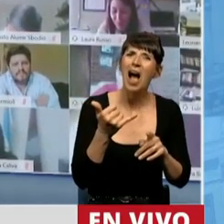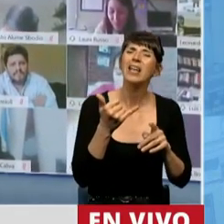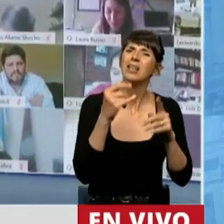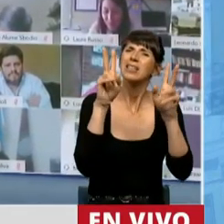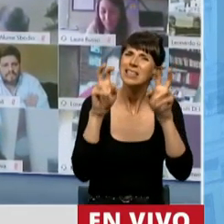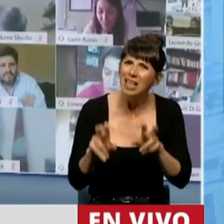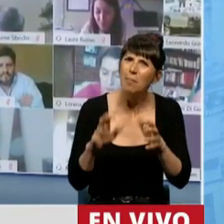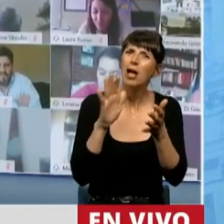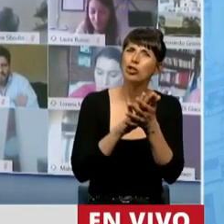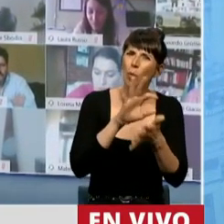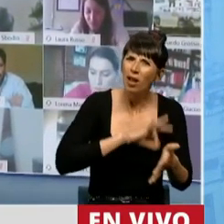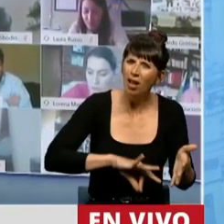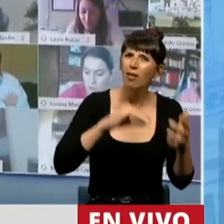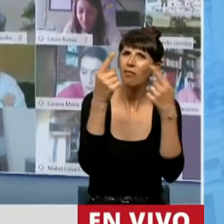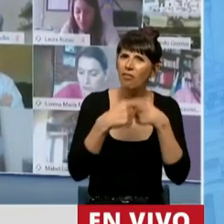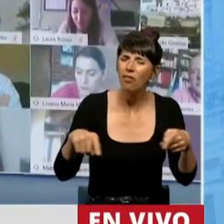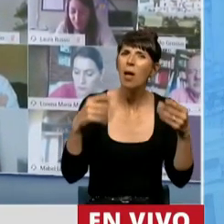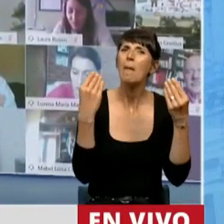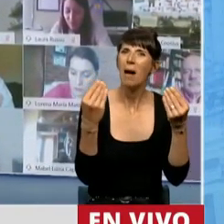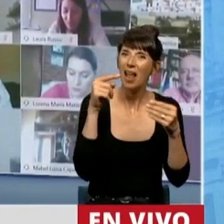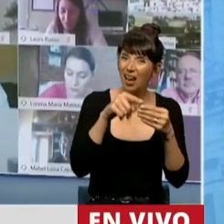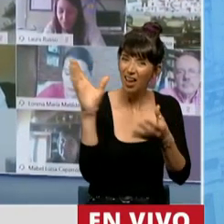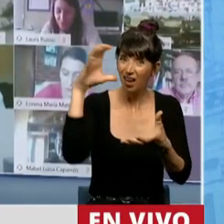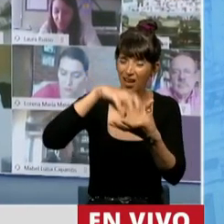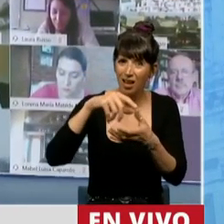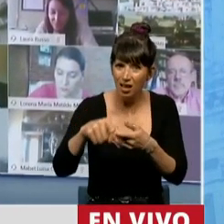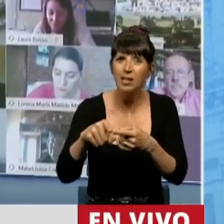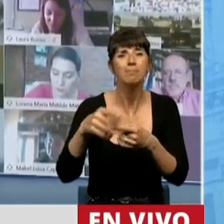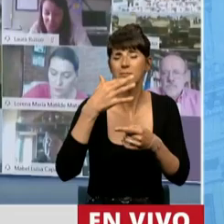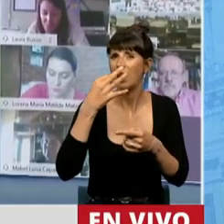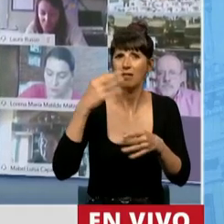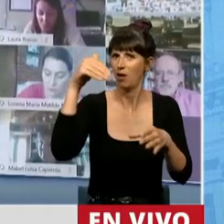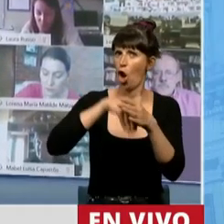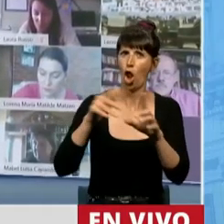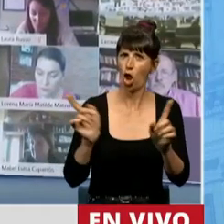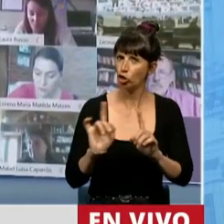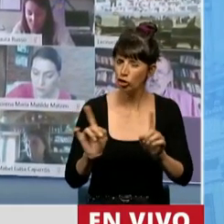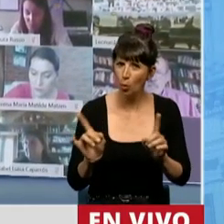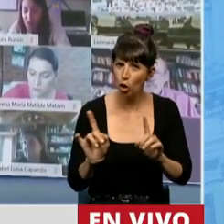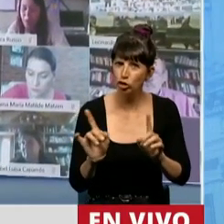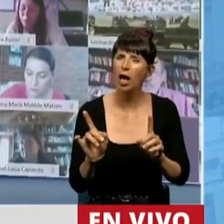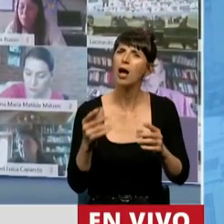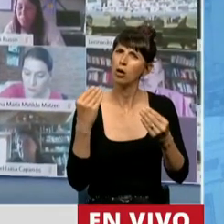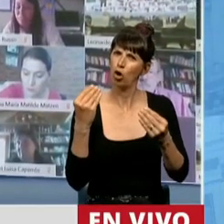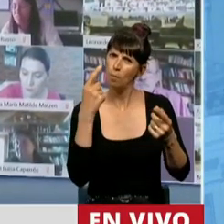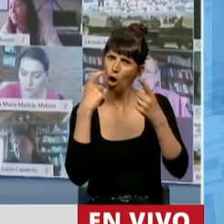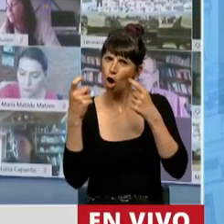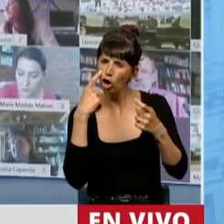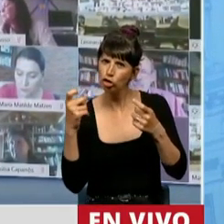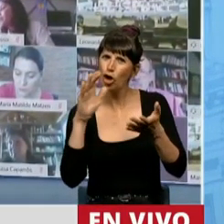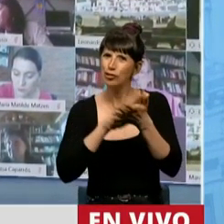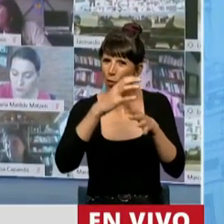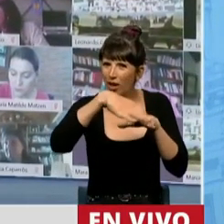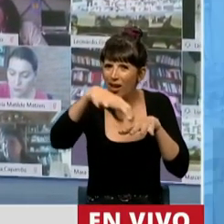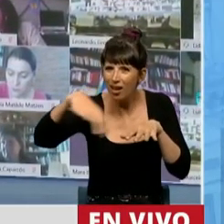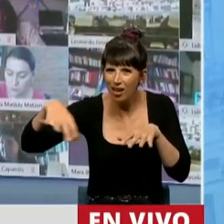precisamente para que ese órgano contramayoritario que no se vota en nuestro diseño constitucional nos controle a los órganos políticos, no es ni